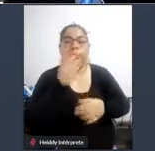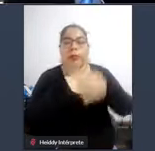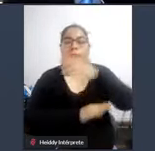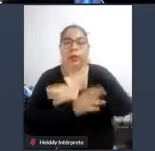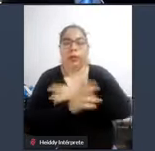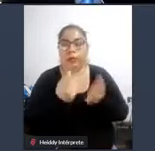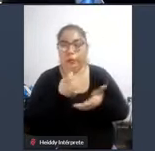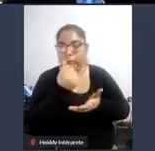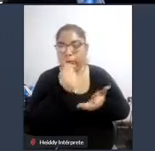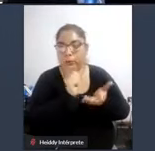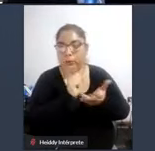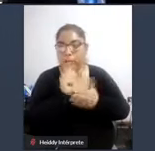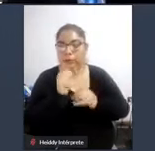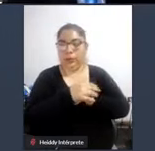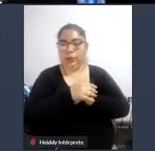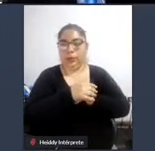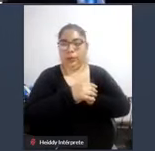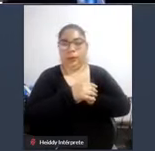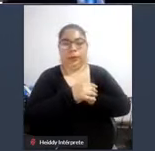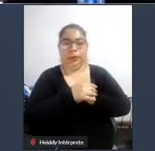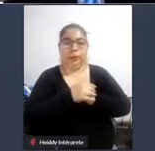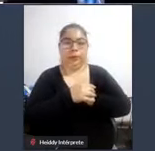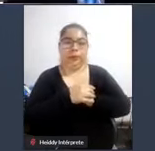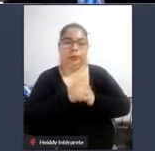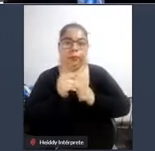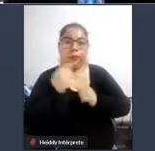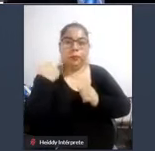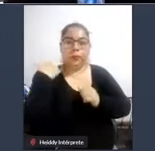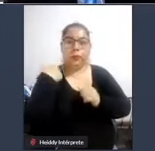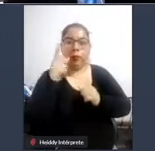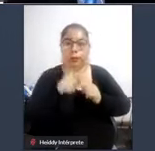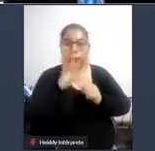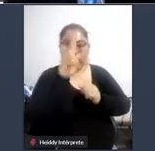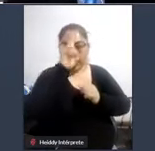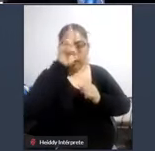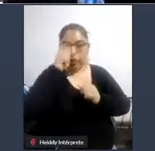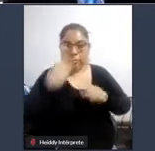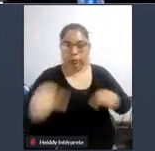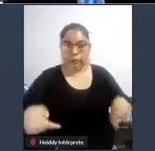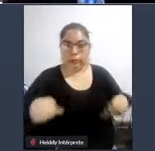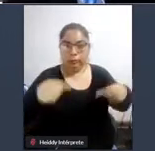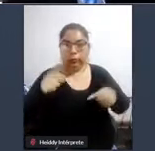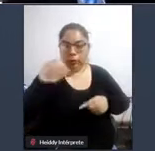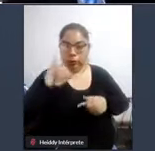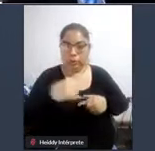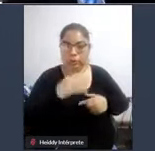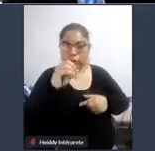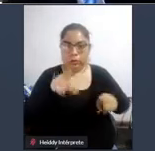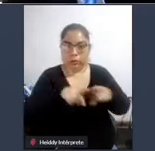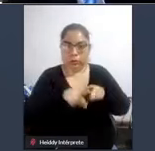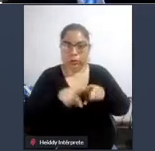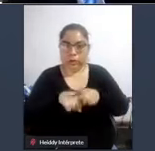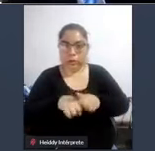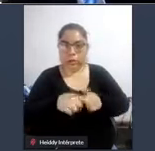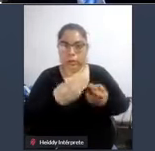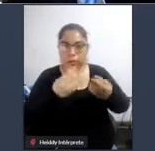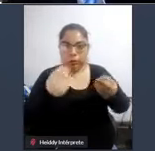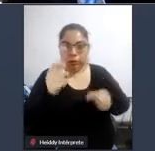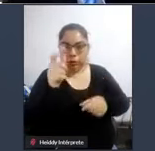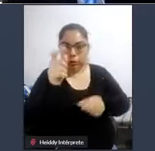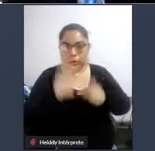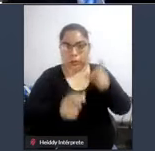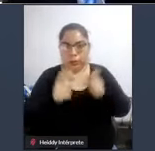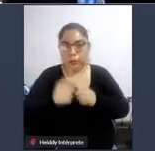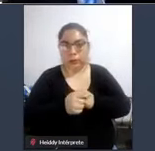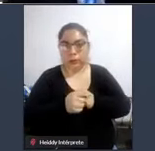no todas las personas acá en el Perú podemos tener sillas de ruedas como tiene José muchas de las personas nos